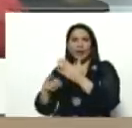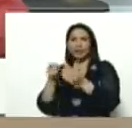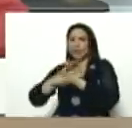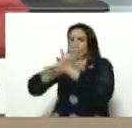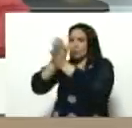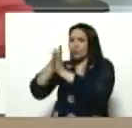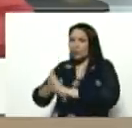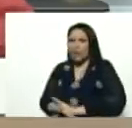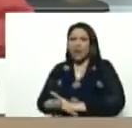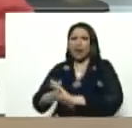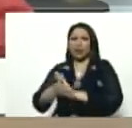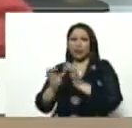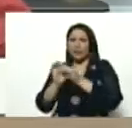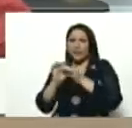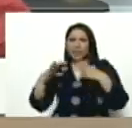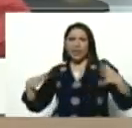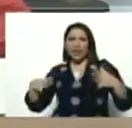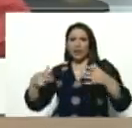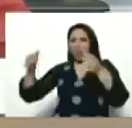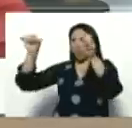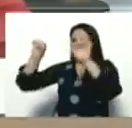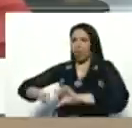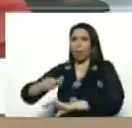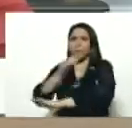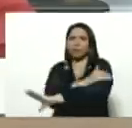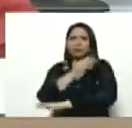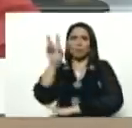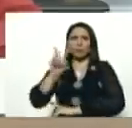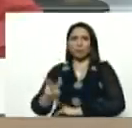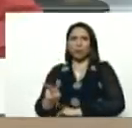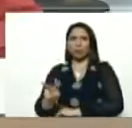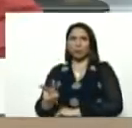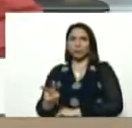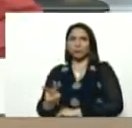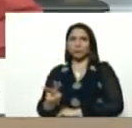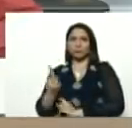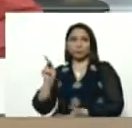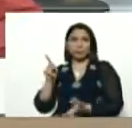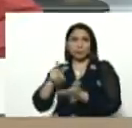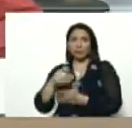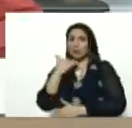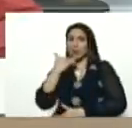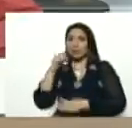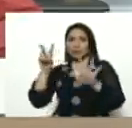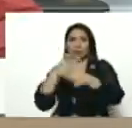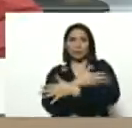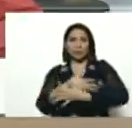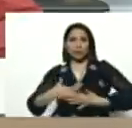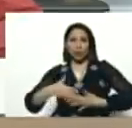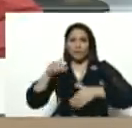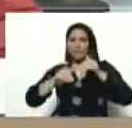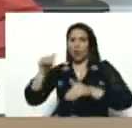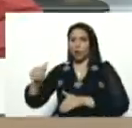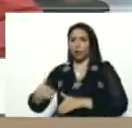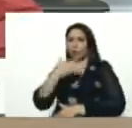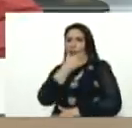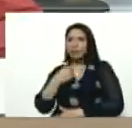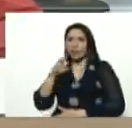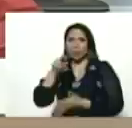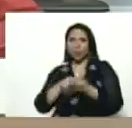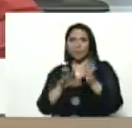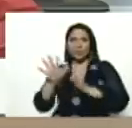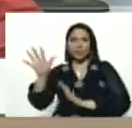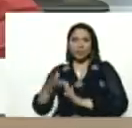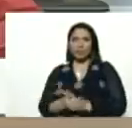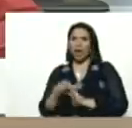acabaron, a la oposición venezolana, de haber llegado, a casi 7 millones de votos, en diciembre de 2015,